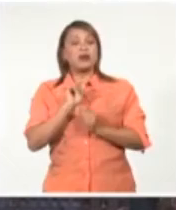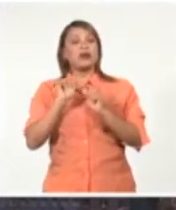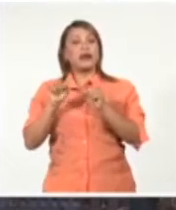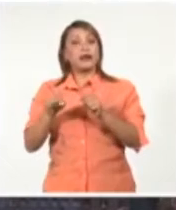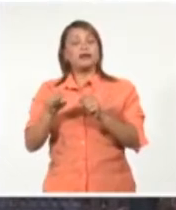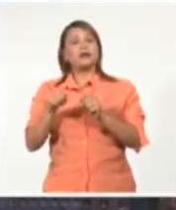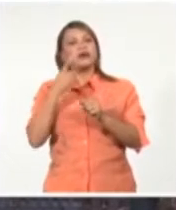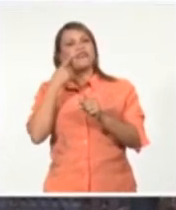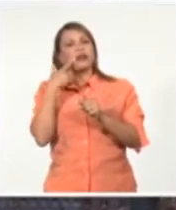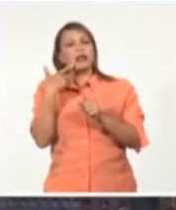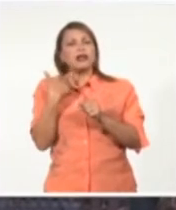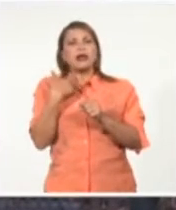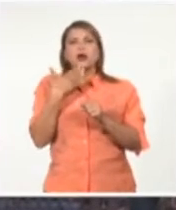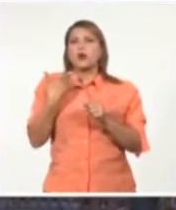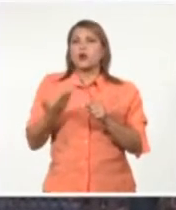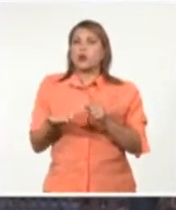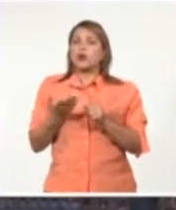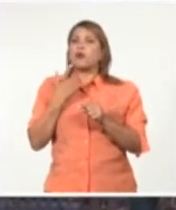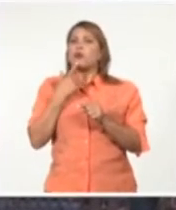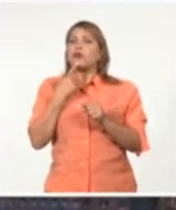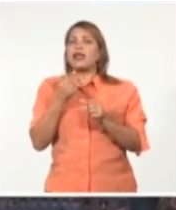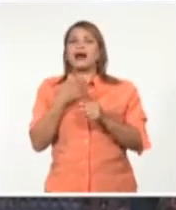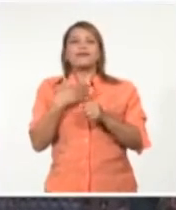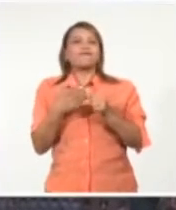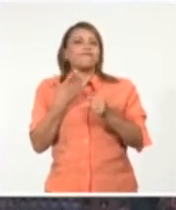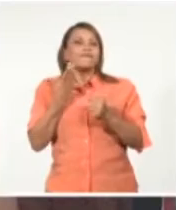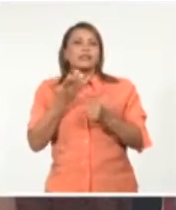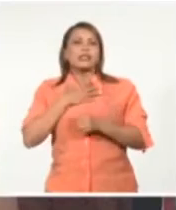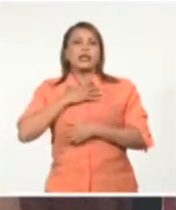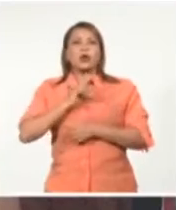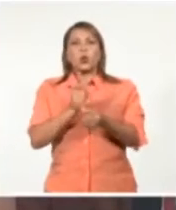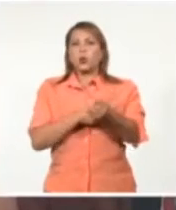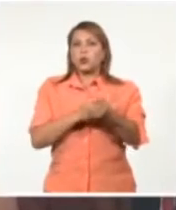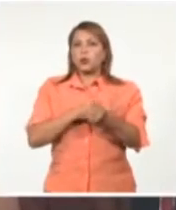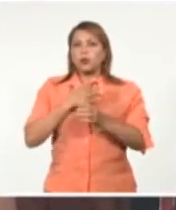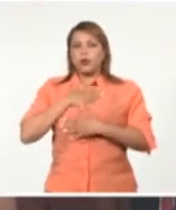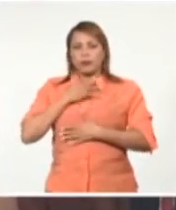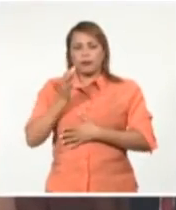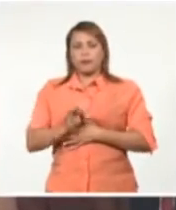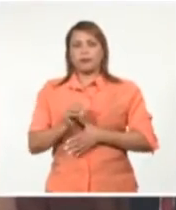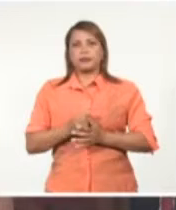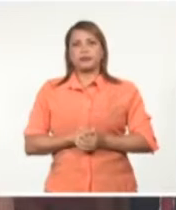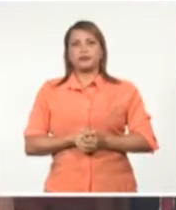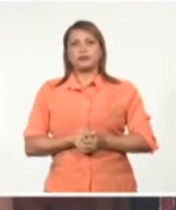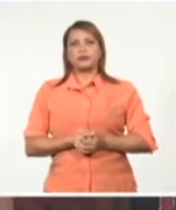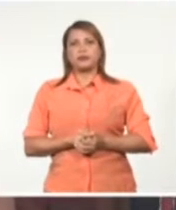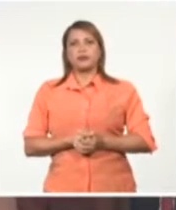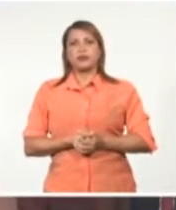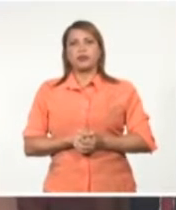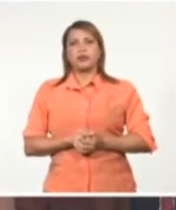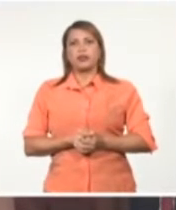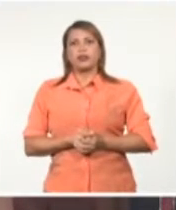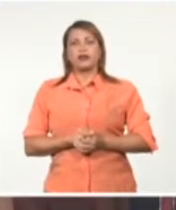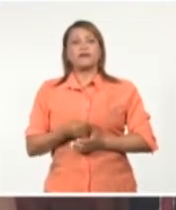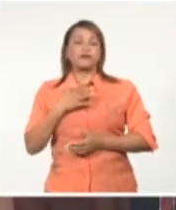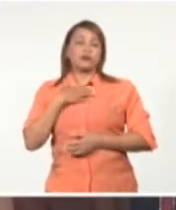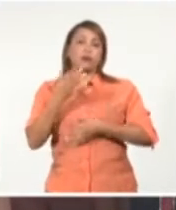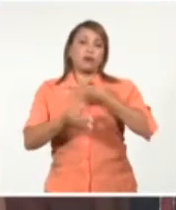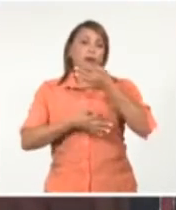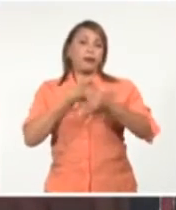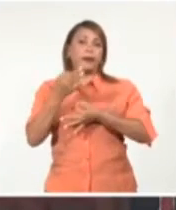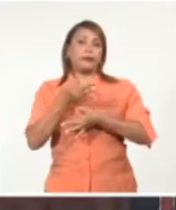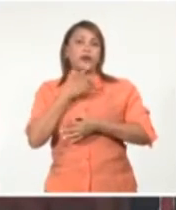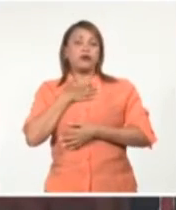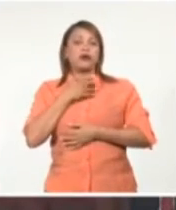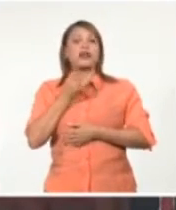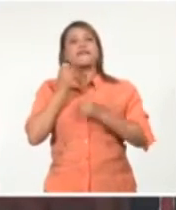visibilizar esa esencia del ser costarricense. Yo en Sumacamaña me refiero en la Guaymara a que se refiere